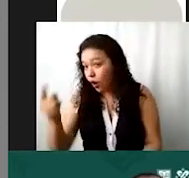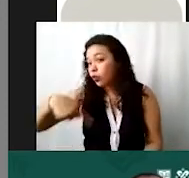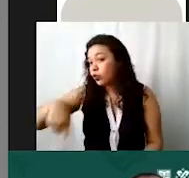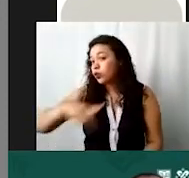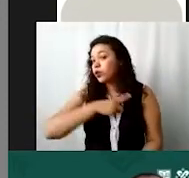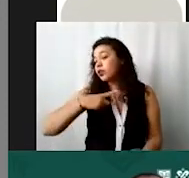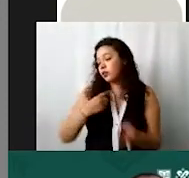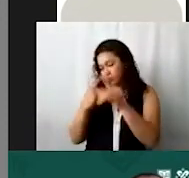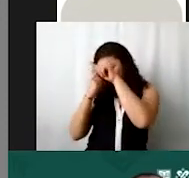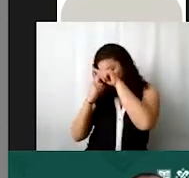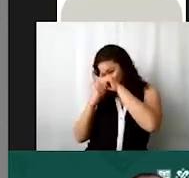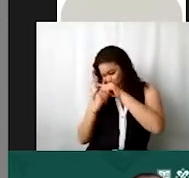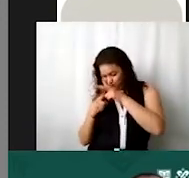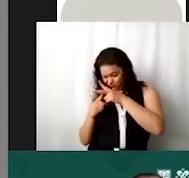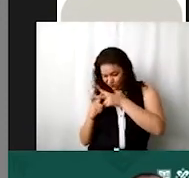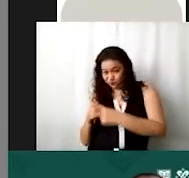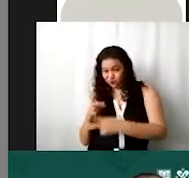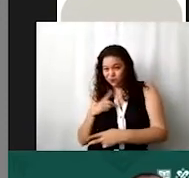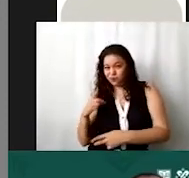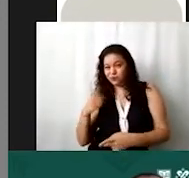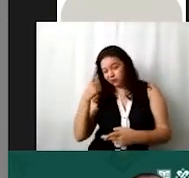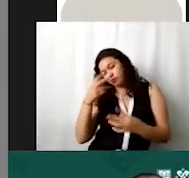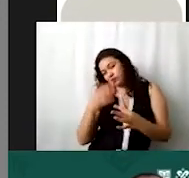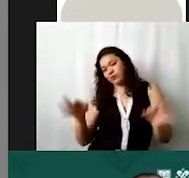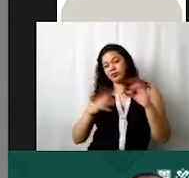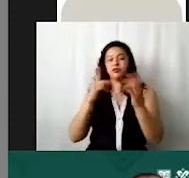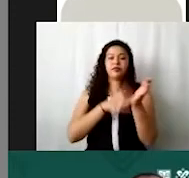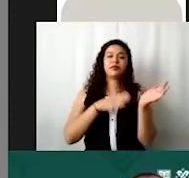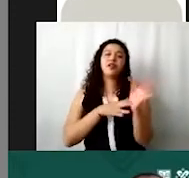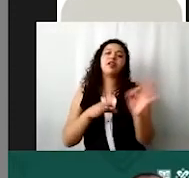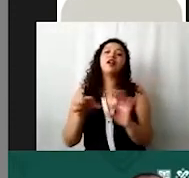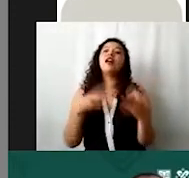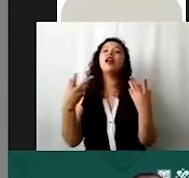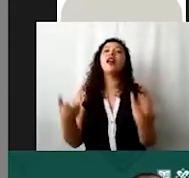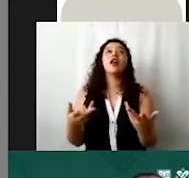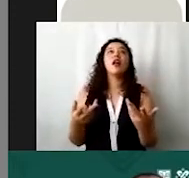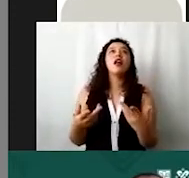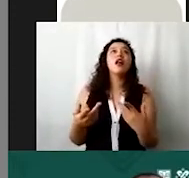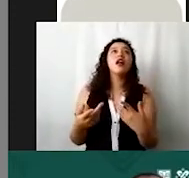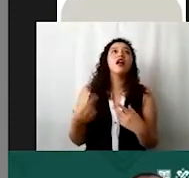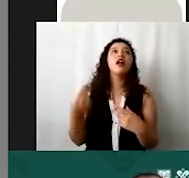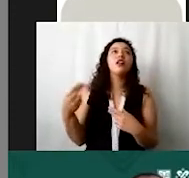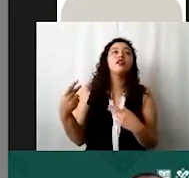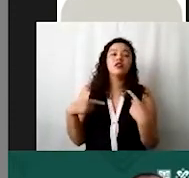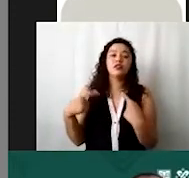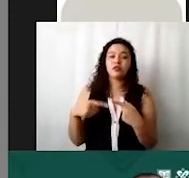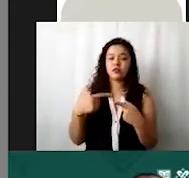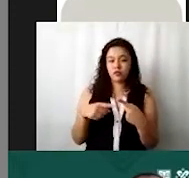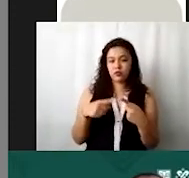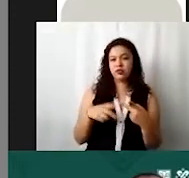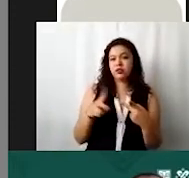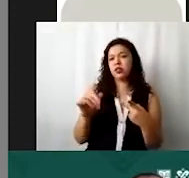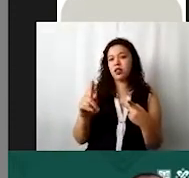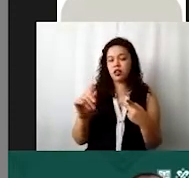tener que hacer ese cálculo por eso es importante su papel de trabajo pueden poner todos los nombres de las personas las vacantes